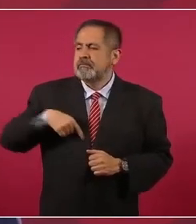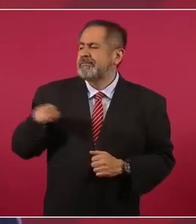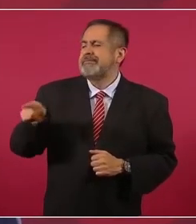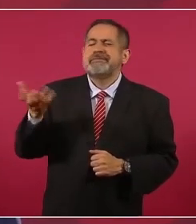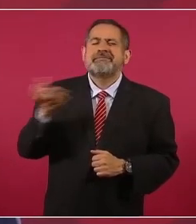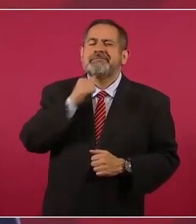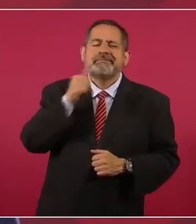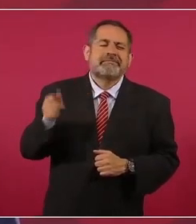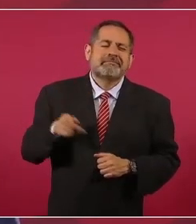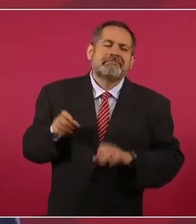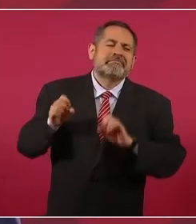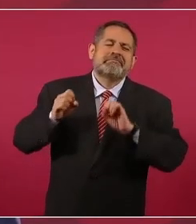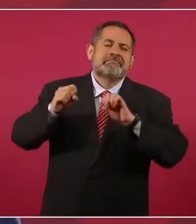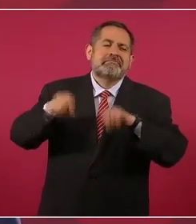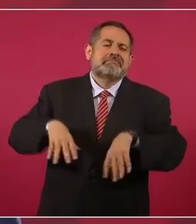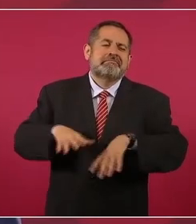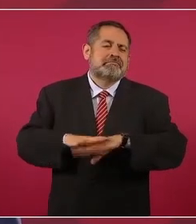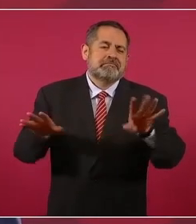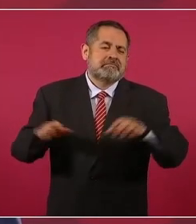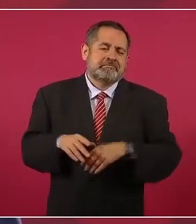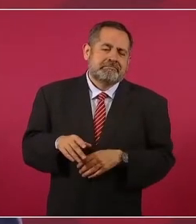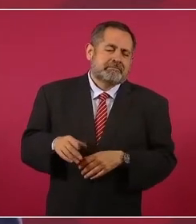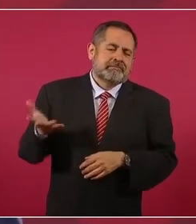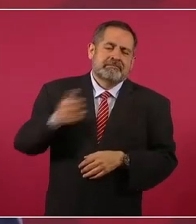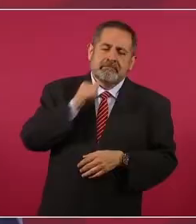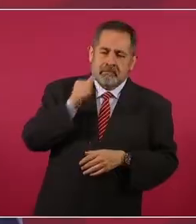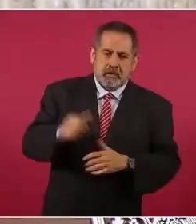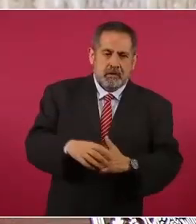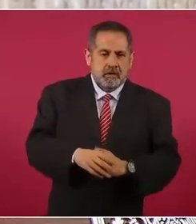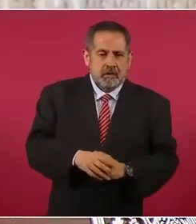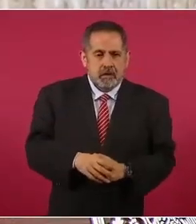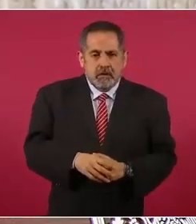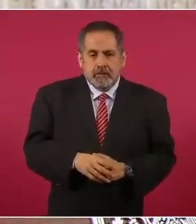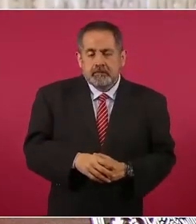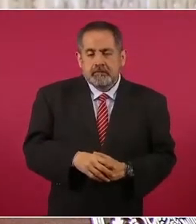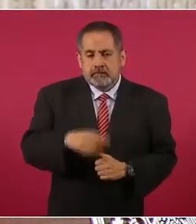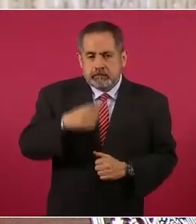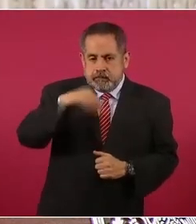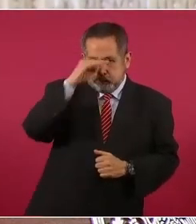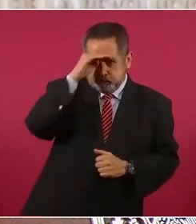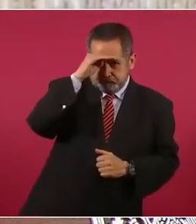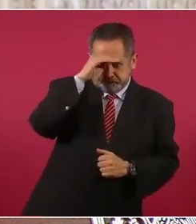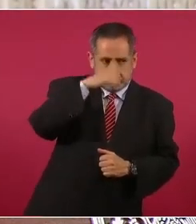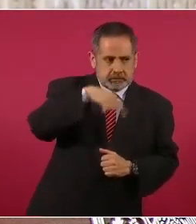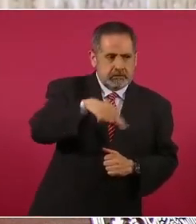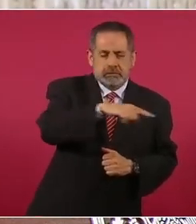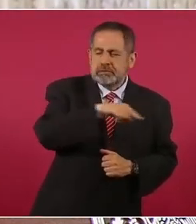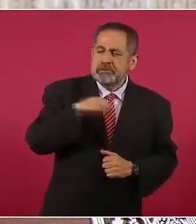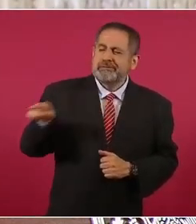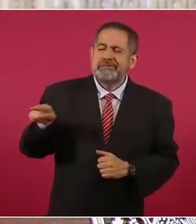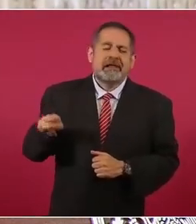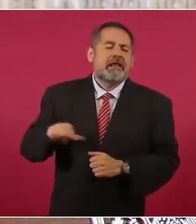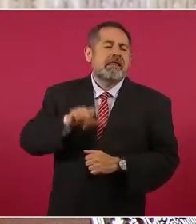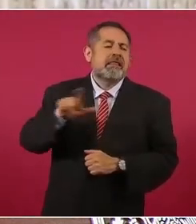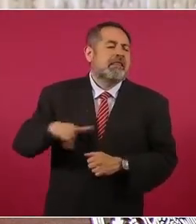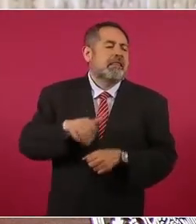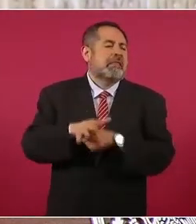ni que se iba a ir pasando el tiempo.